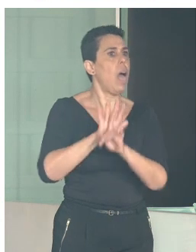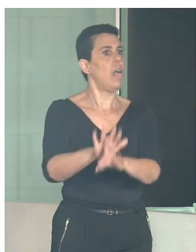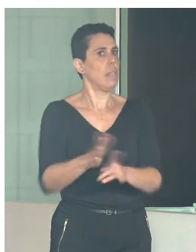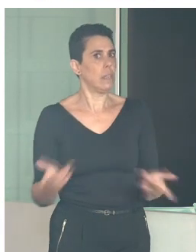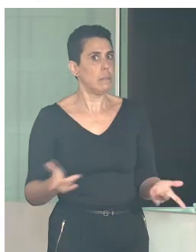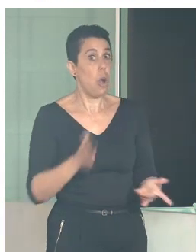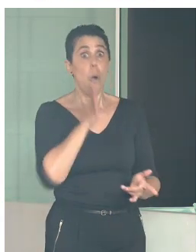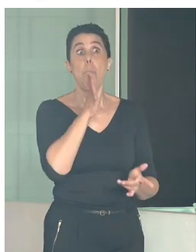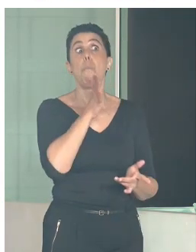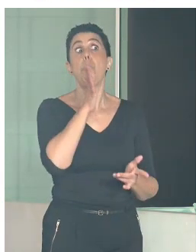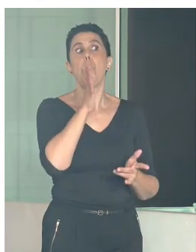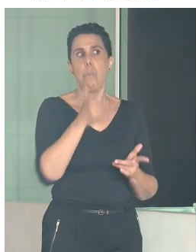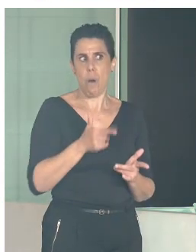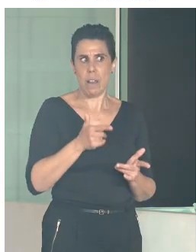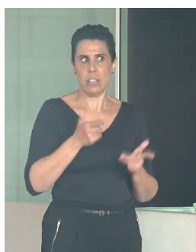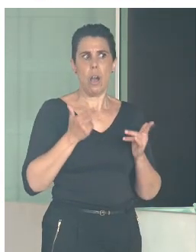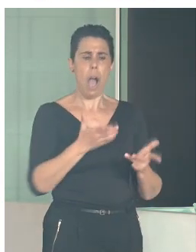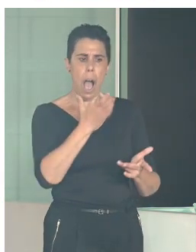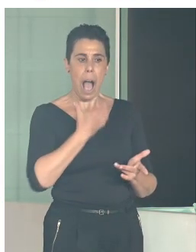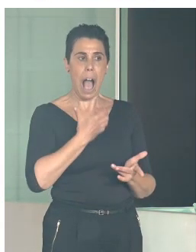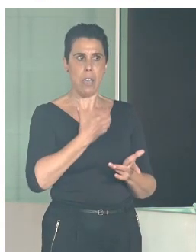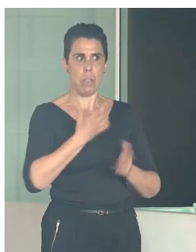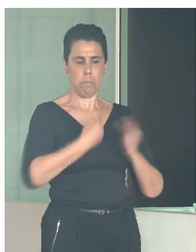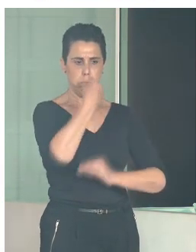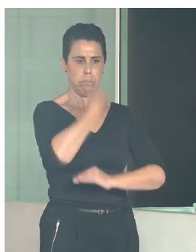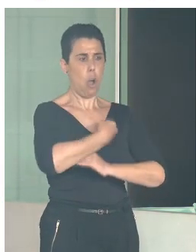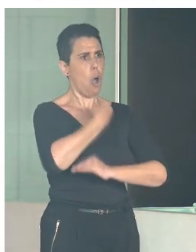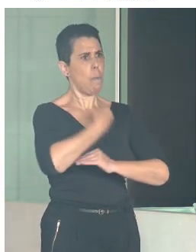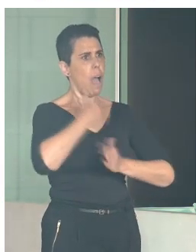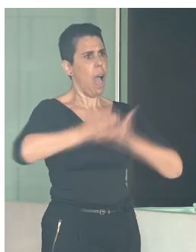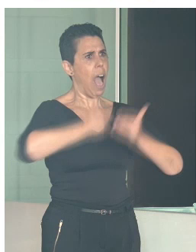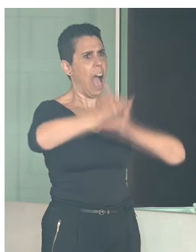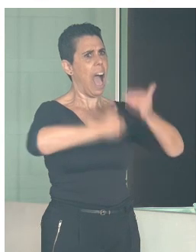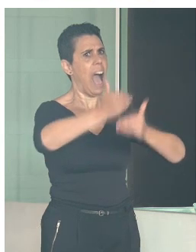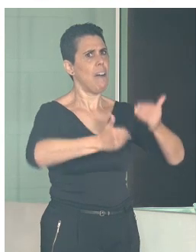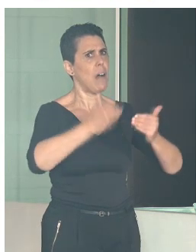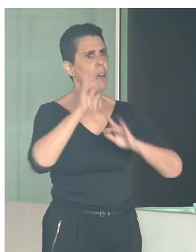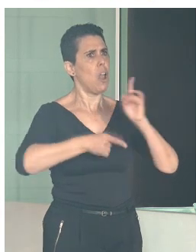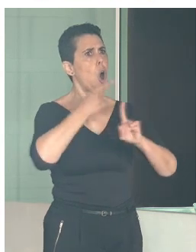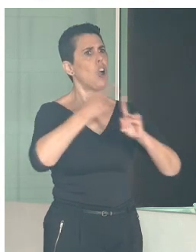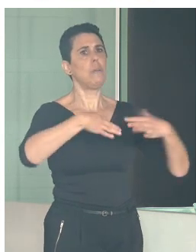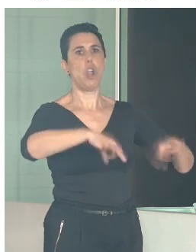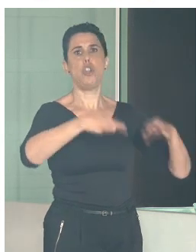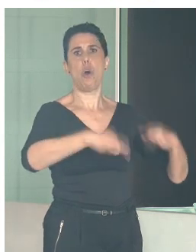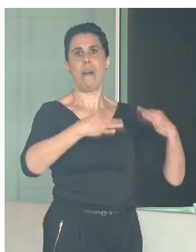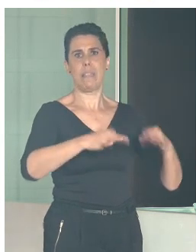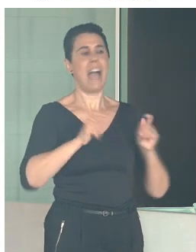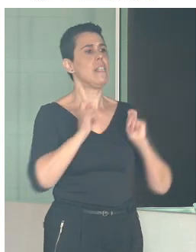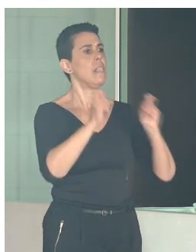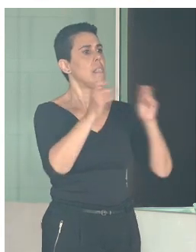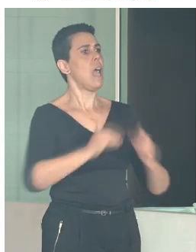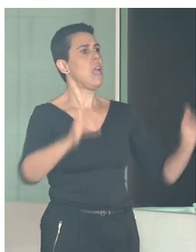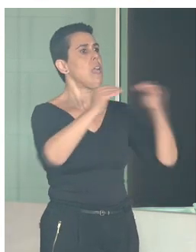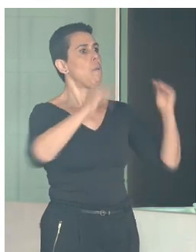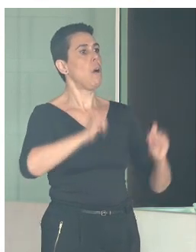ayuntamientos tenemos la obligación de avanzar y lograr la normalización, la igualdad de oportunidades y la accesibilidad